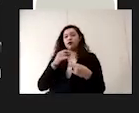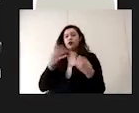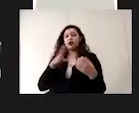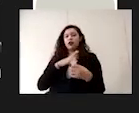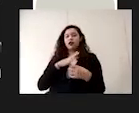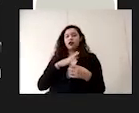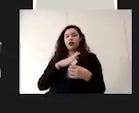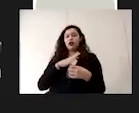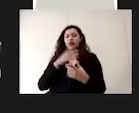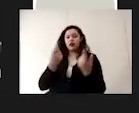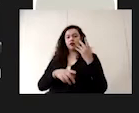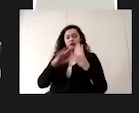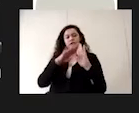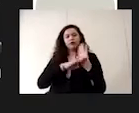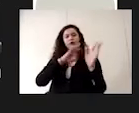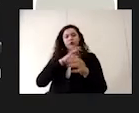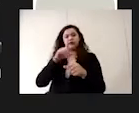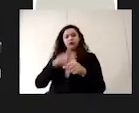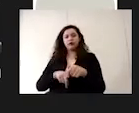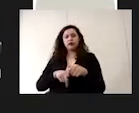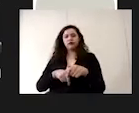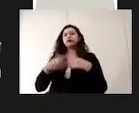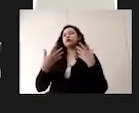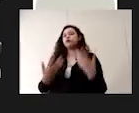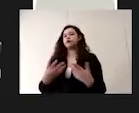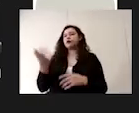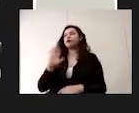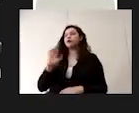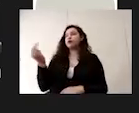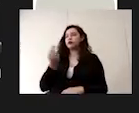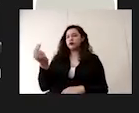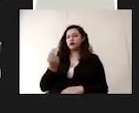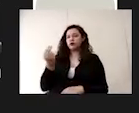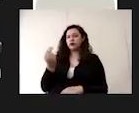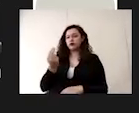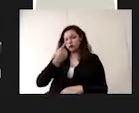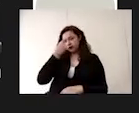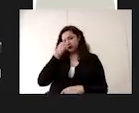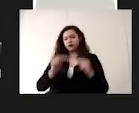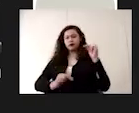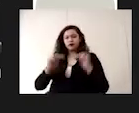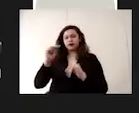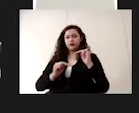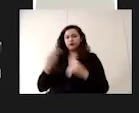algunas consideraciones especiales que se requieren implementar en este nivel educativo.